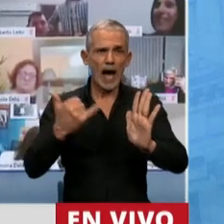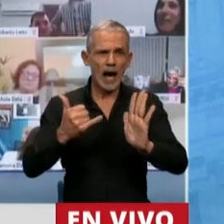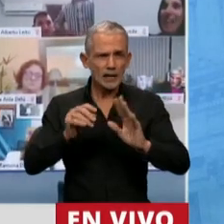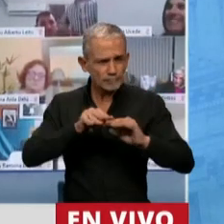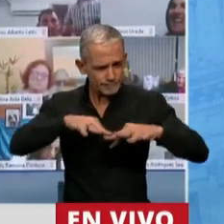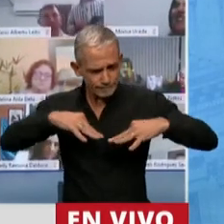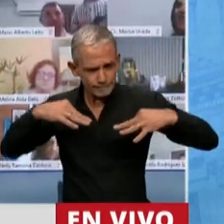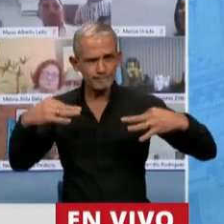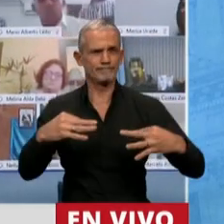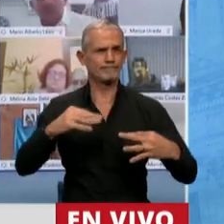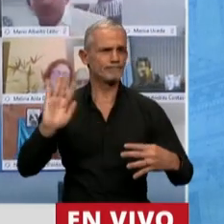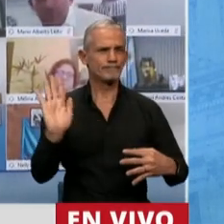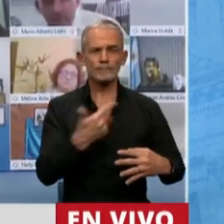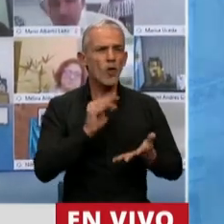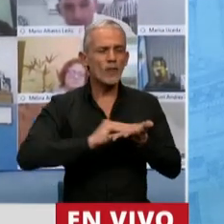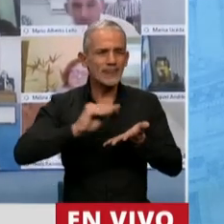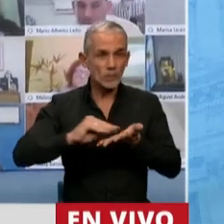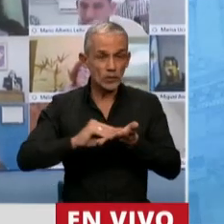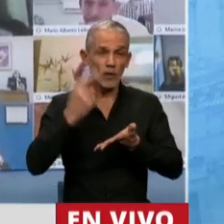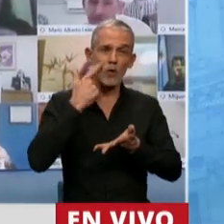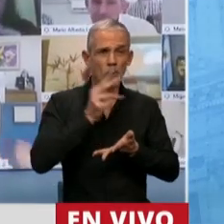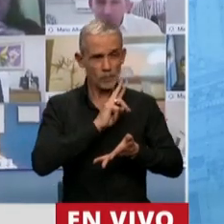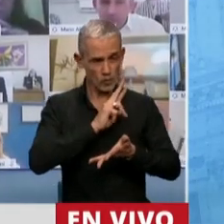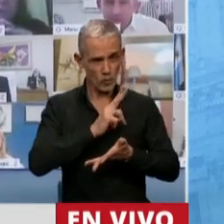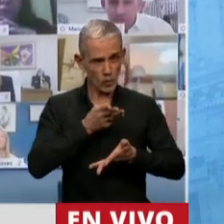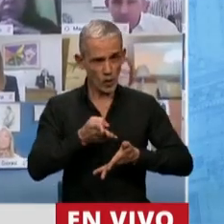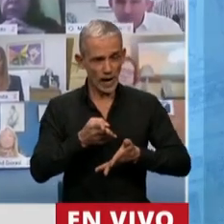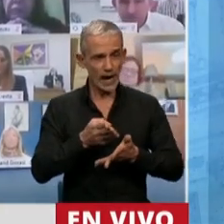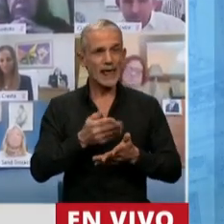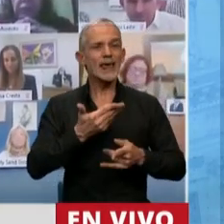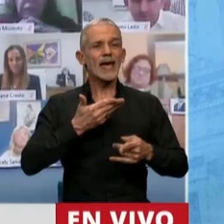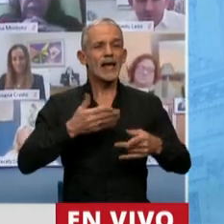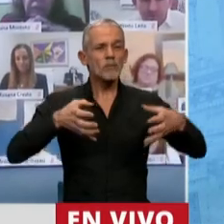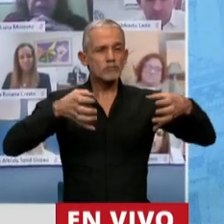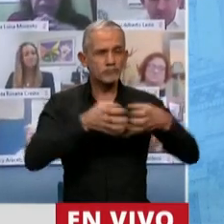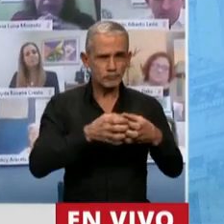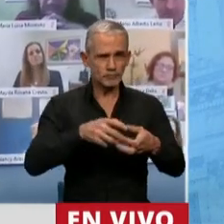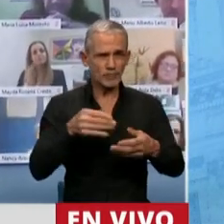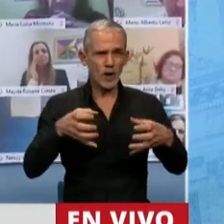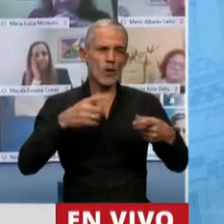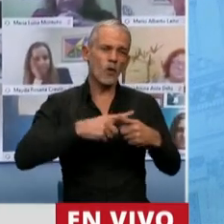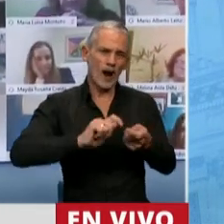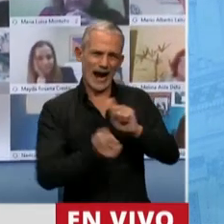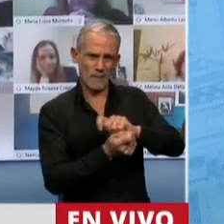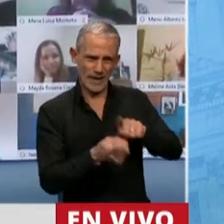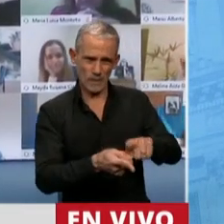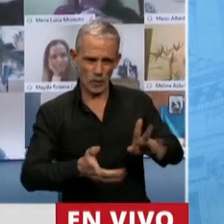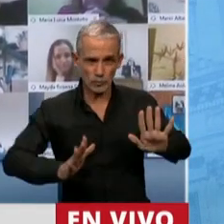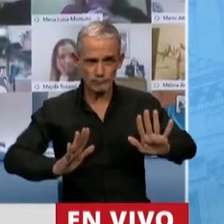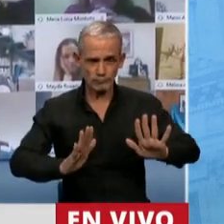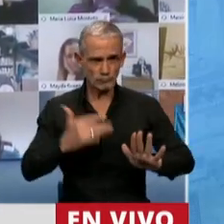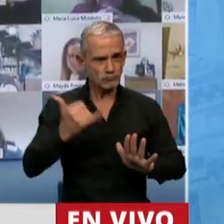integrantes de diputados y diputadas del Frente Cambiemos para tratar los temas,